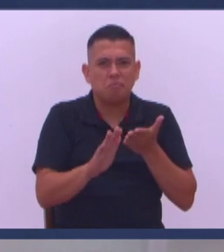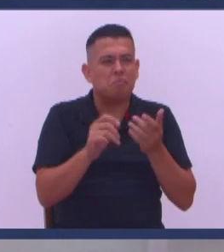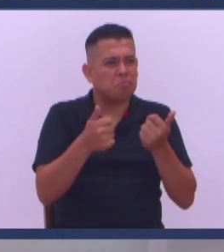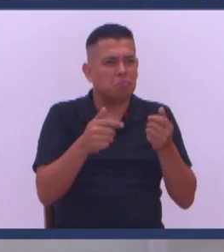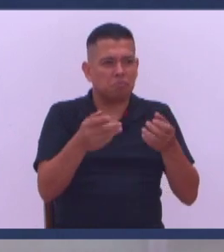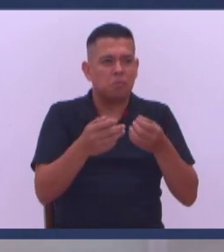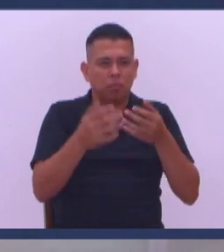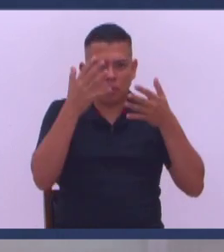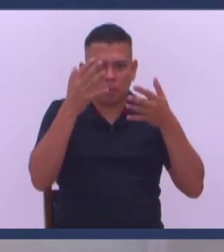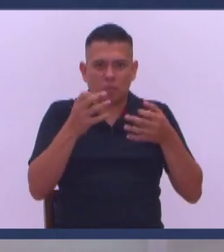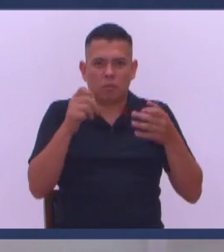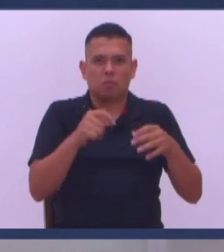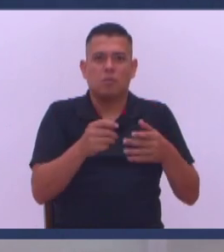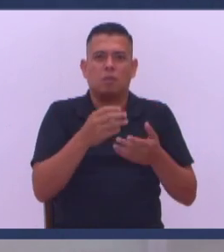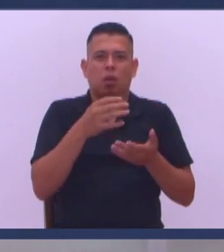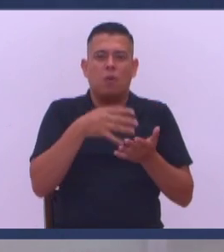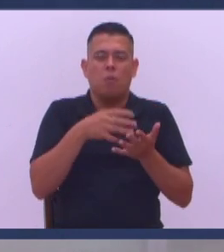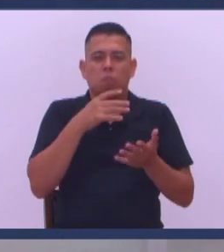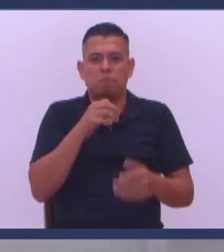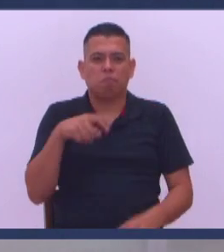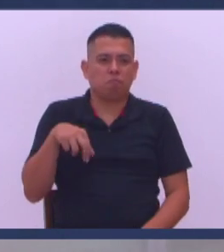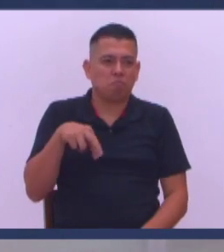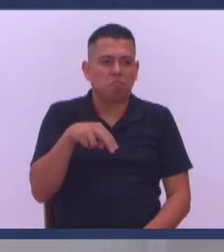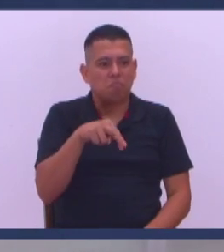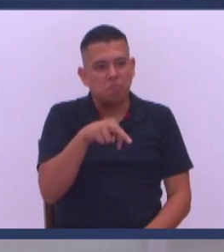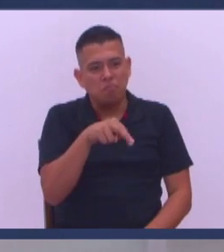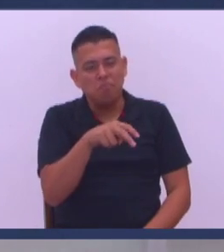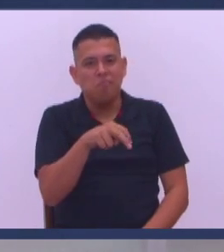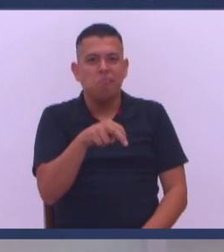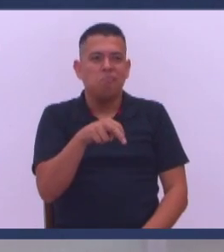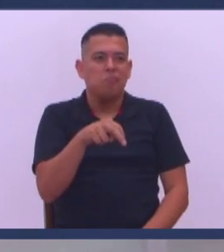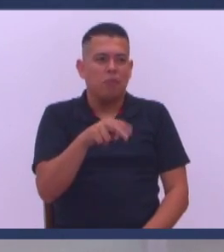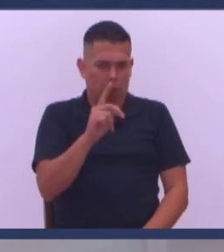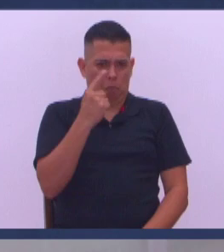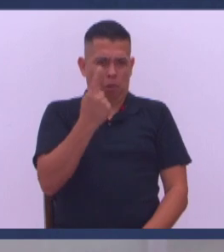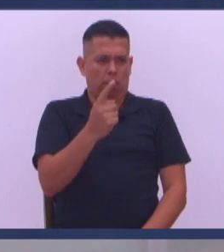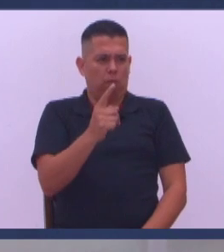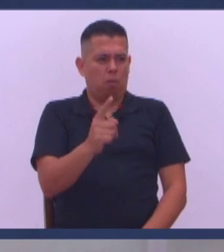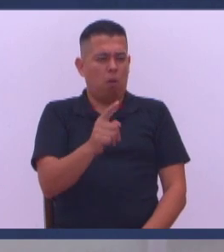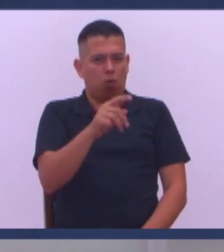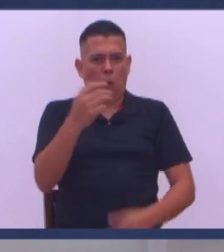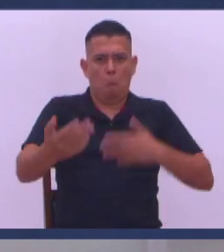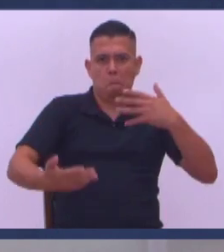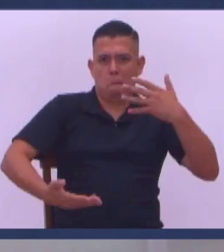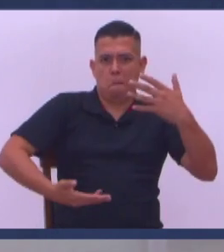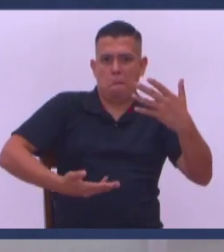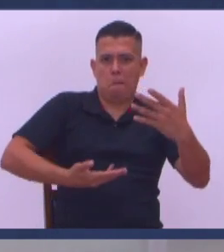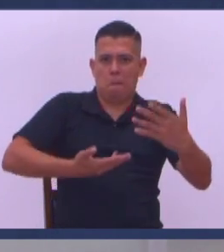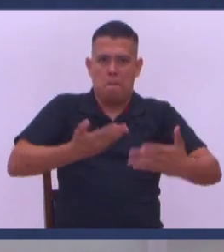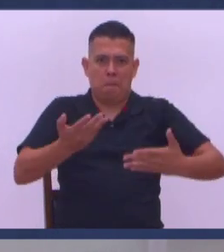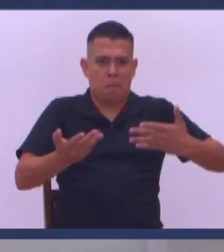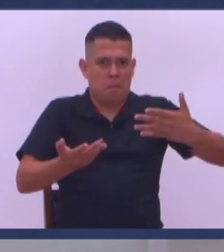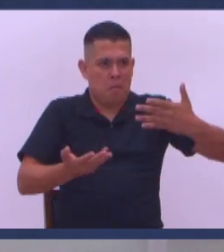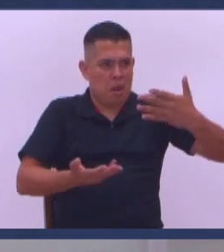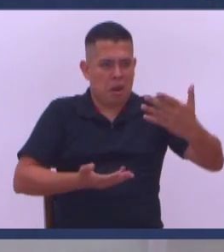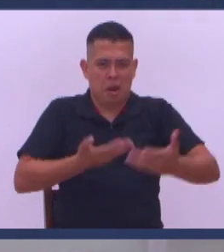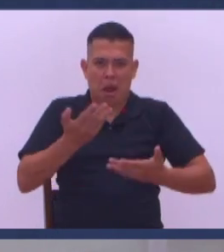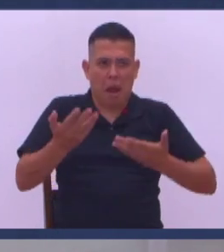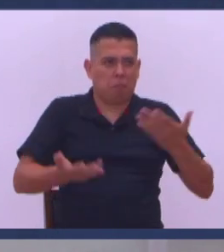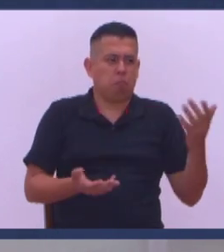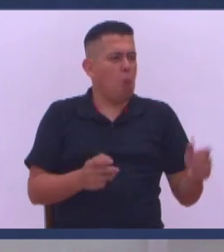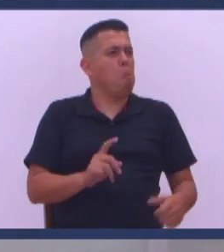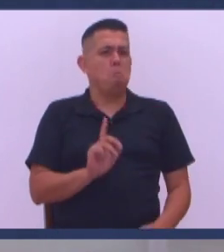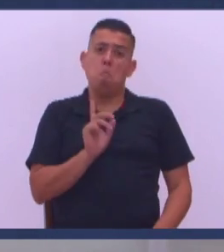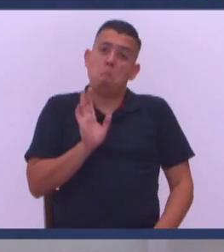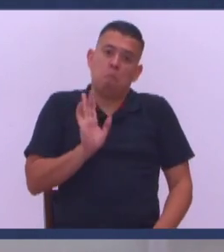Bueno y decidí Entrar a la ciudad antigua Cuando llegué A la ciudad antigua Pues lo primero Que me encontré Fue el mercado Por la puerta de Jaffa Si es una de las puertas Que usted toma